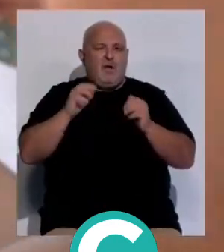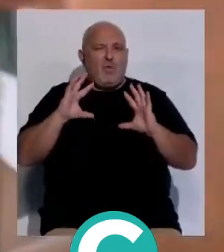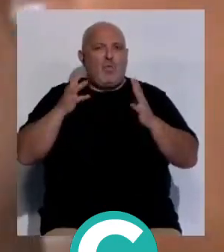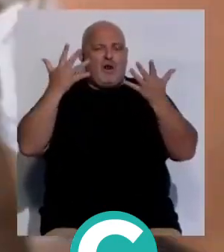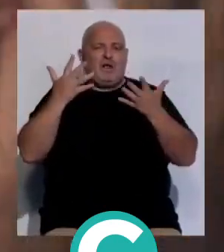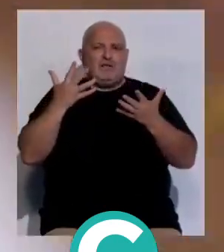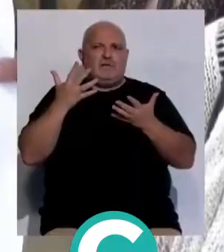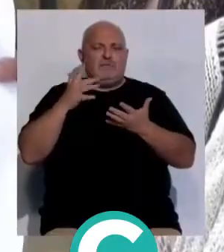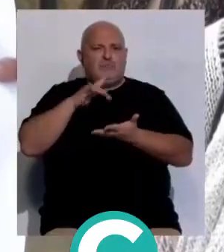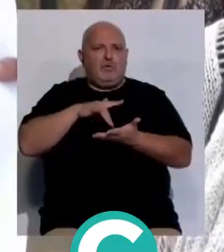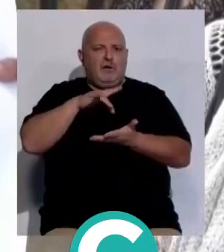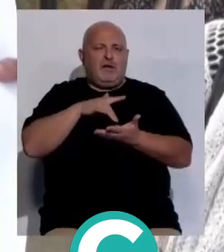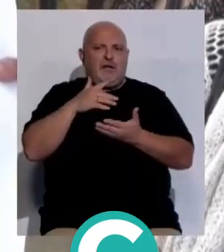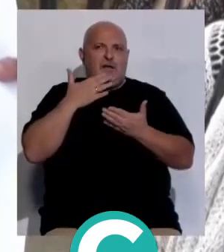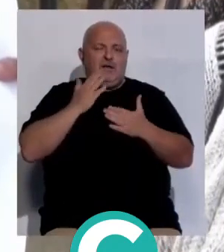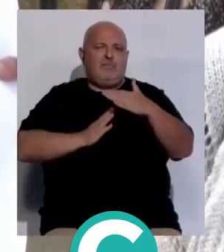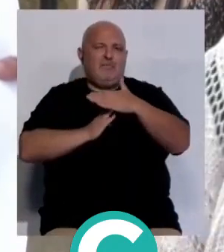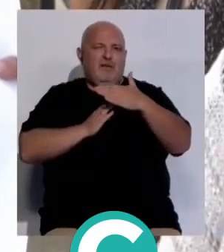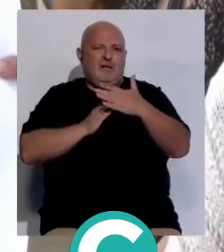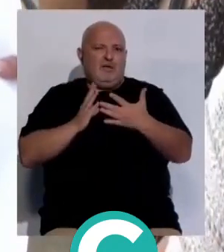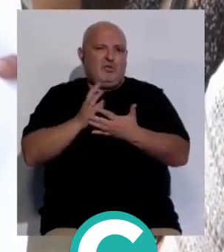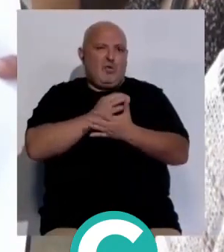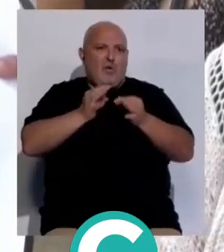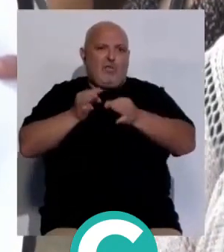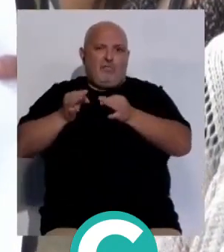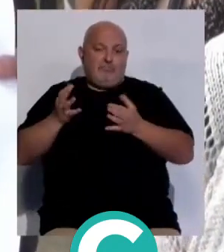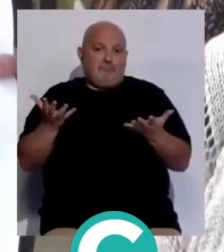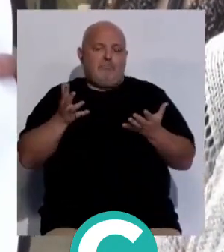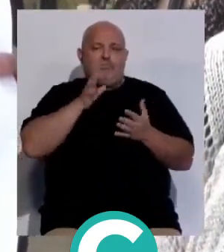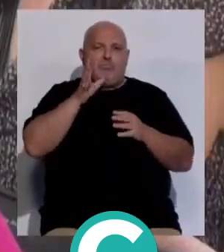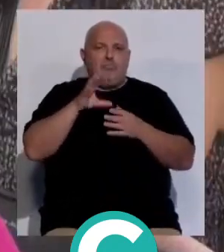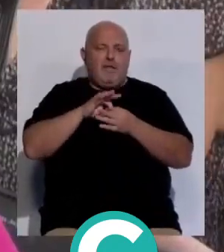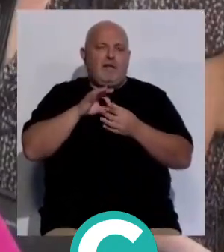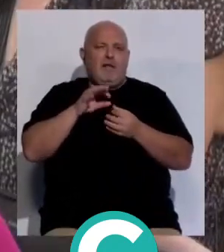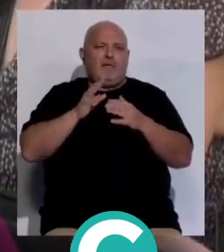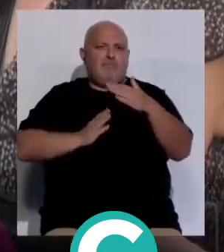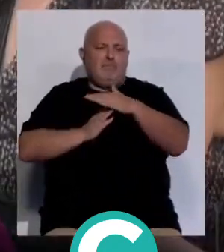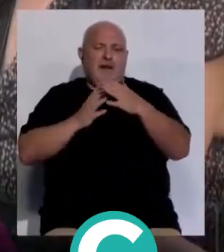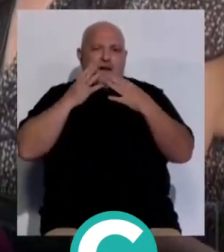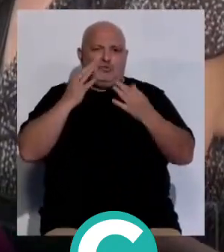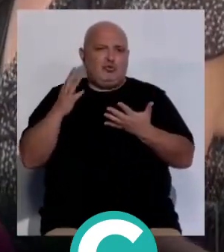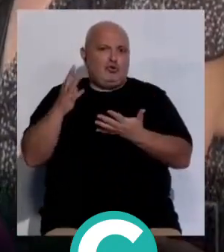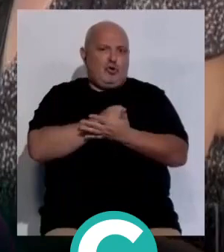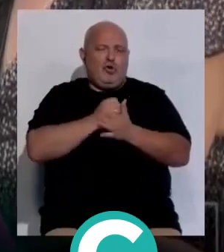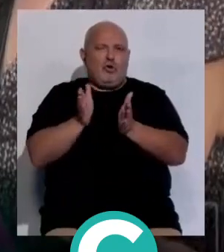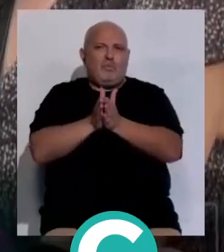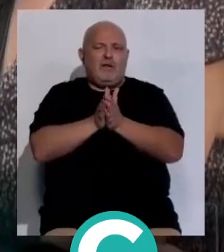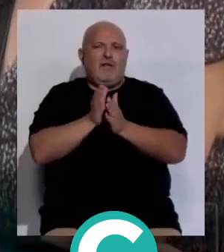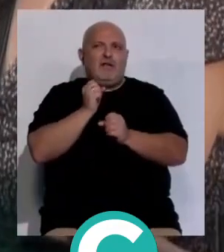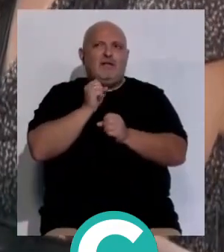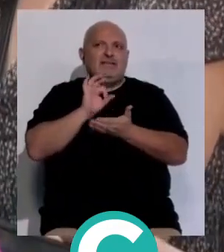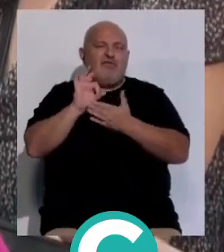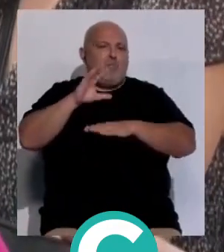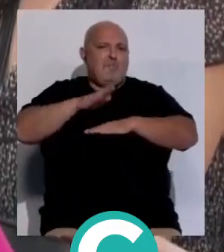huelga, hemos ido sembrando lo que es la paralización en todos los juzgados y ahora mismo está el caos. Está paralizado en realidad los juzgados. Los compañeros están haciendo los